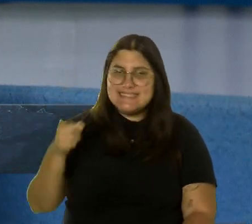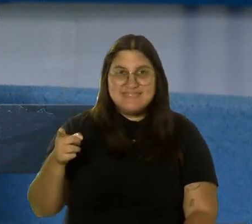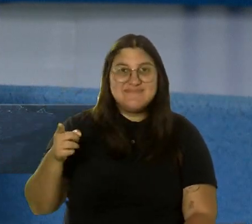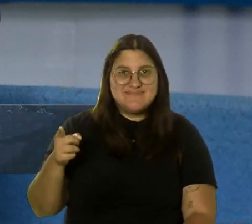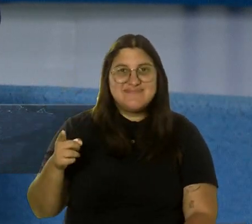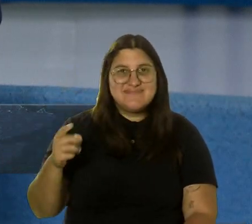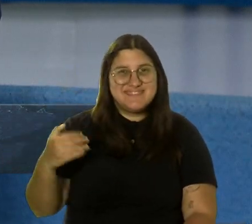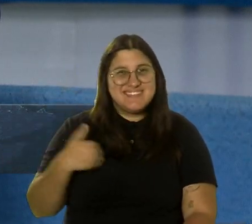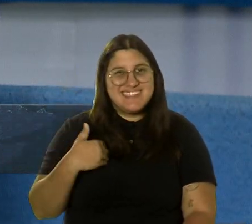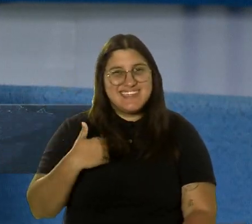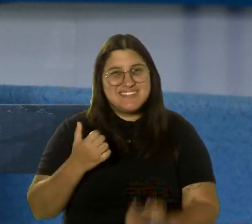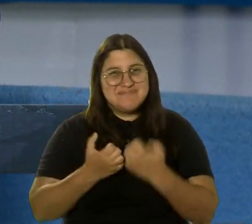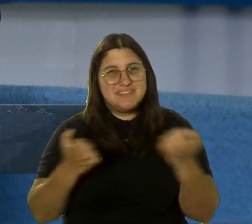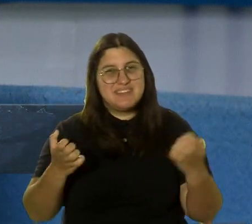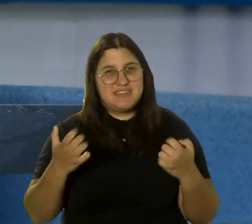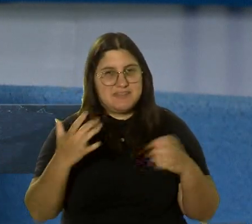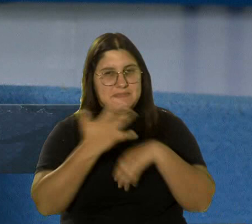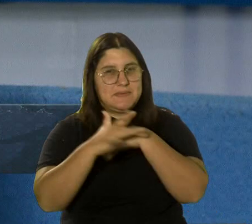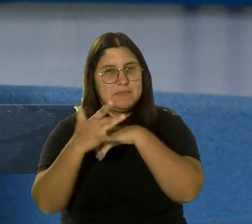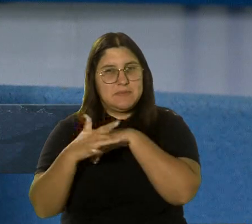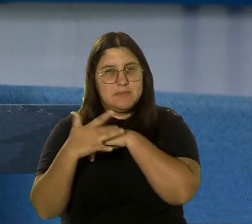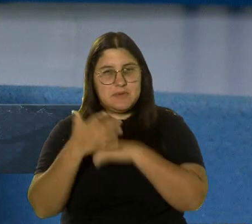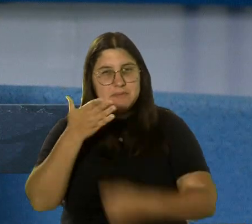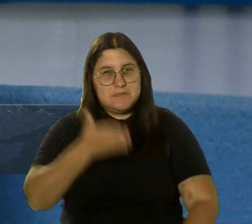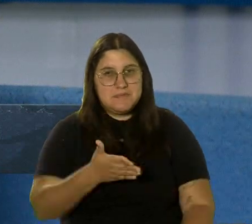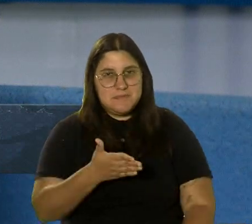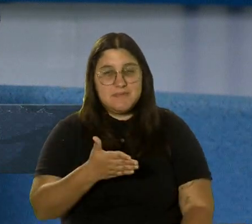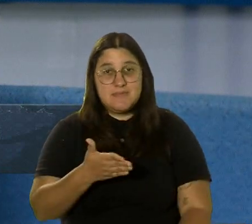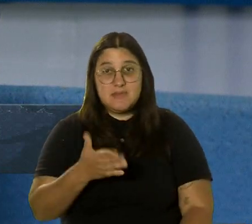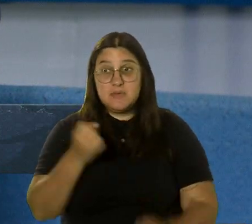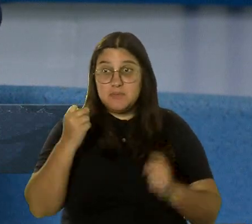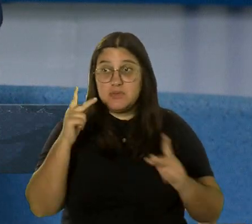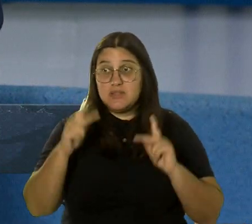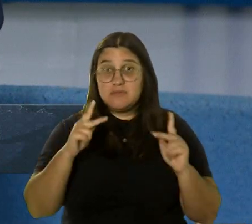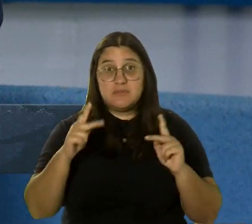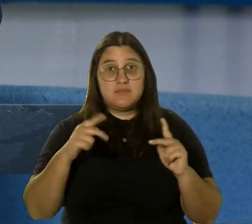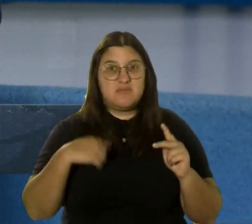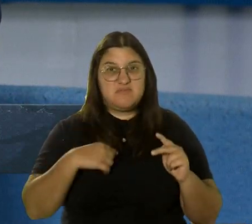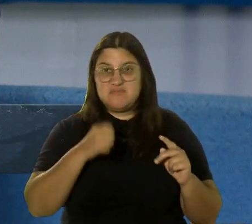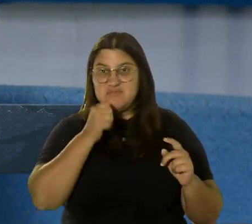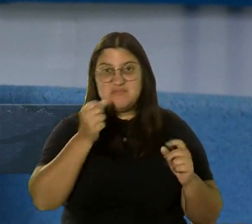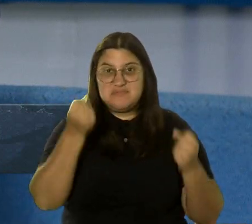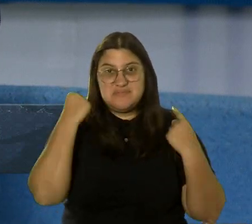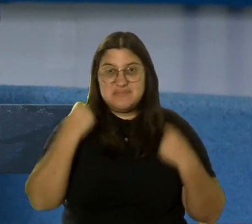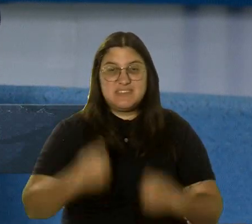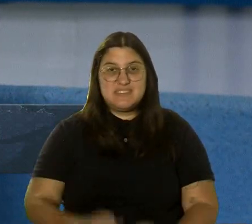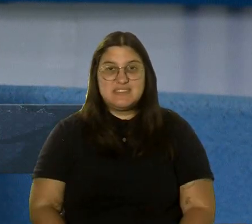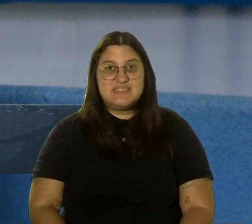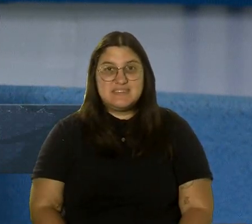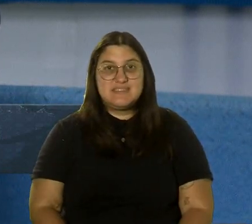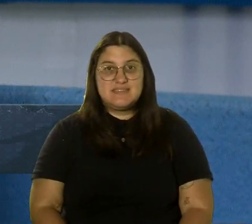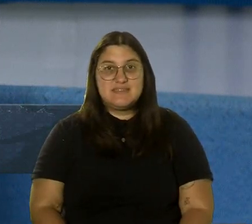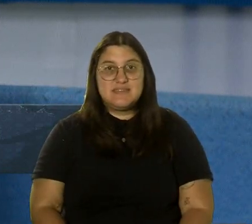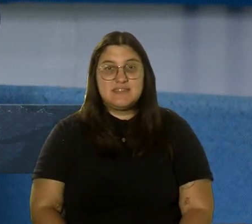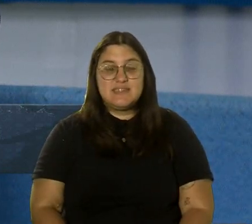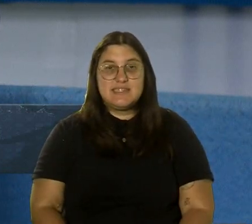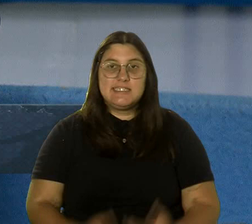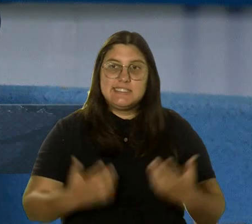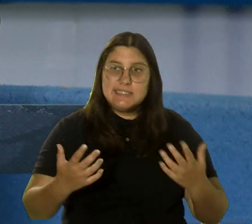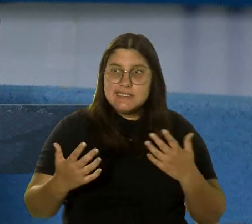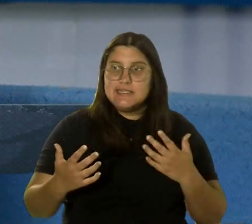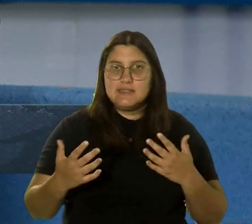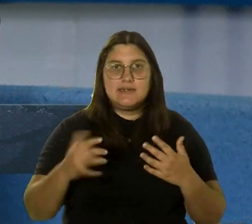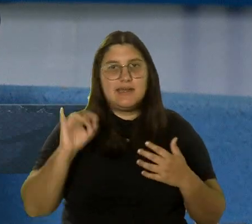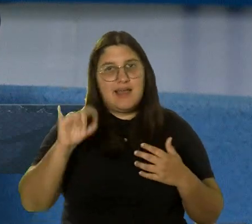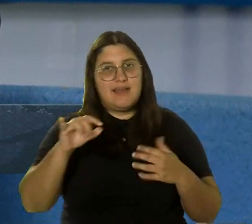hoy en día están disponibles y que muchas veces los empresarios no lo conocen, ¿verdad? Así que parte de las conferencias es una de esas y cobra mucha